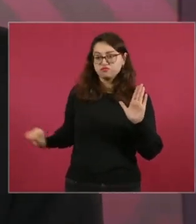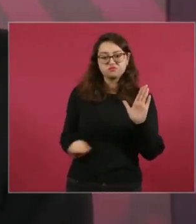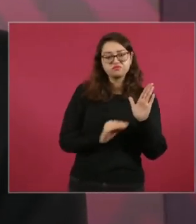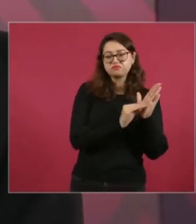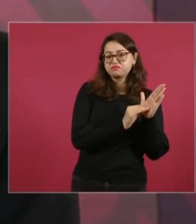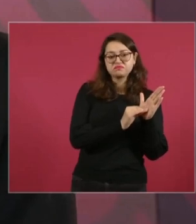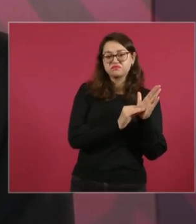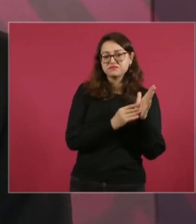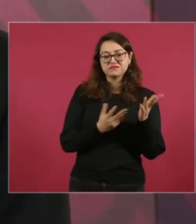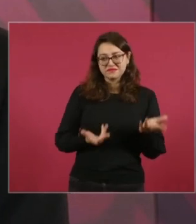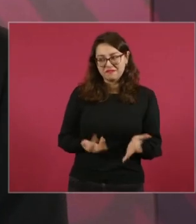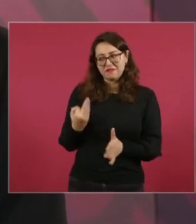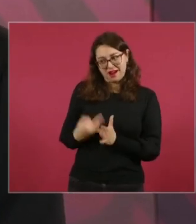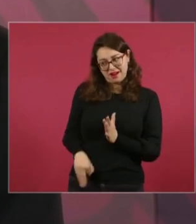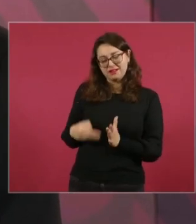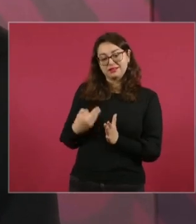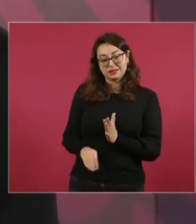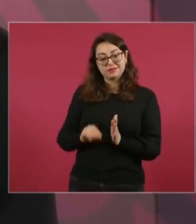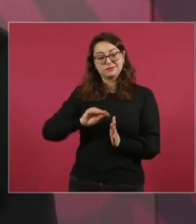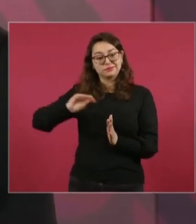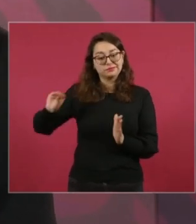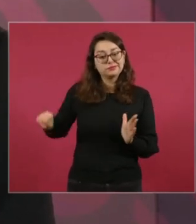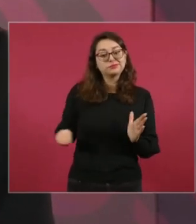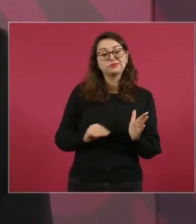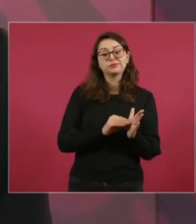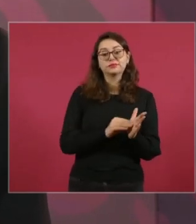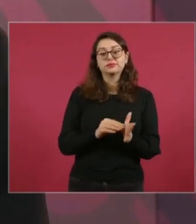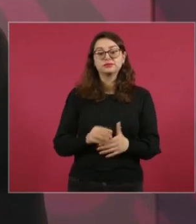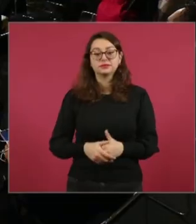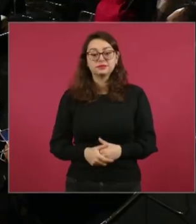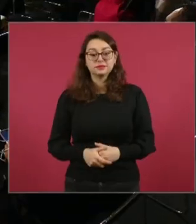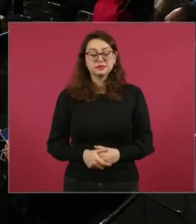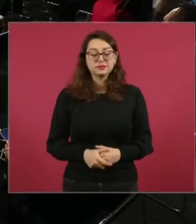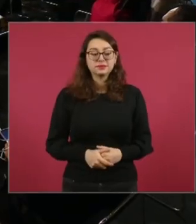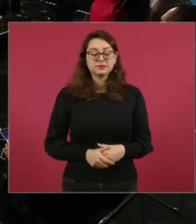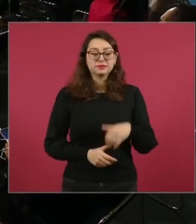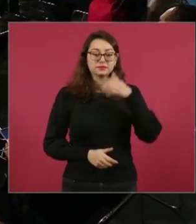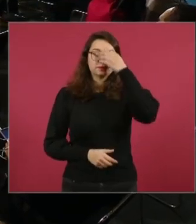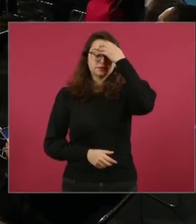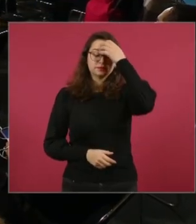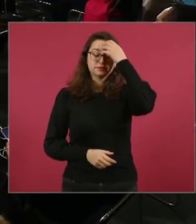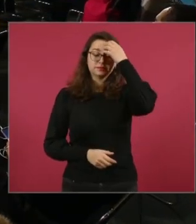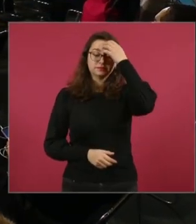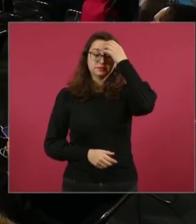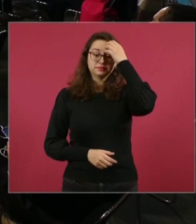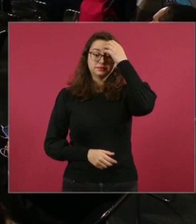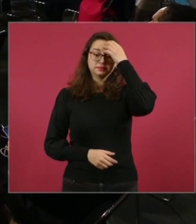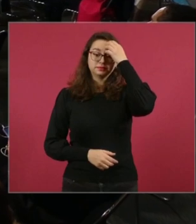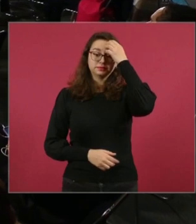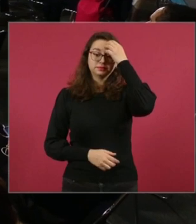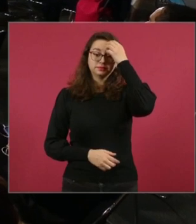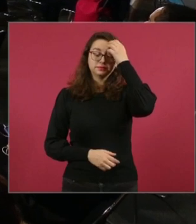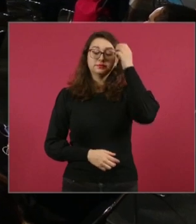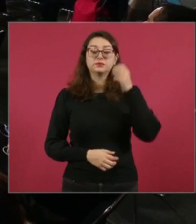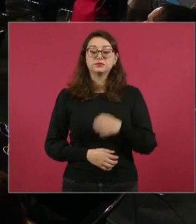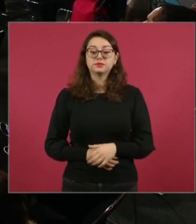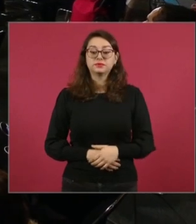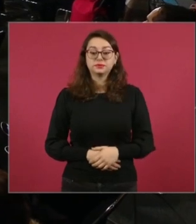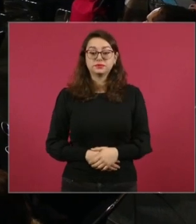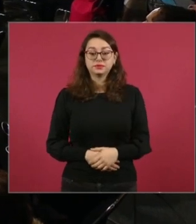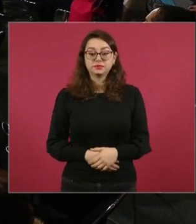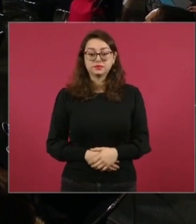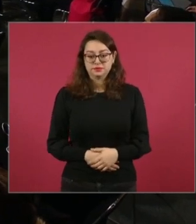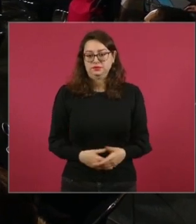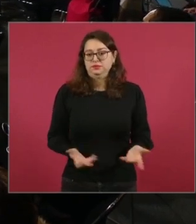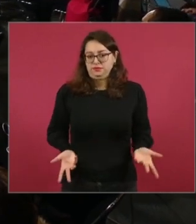presentar. Sí, topilejo también, topilejo también, topilejo sí, dos hospitales aquí.